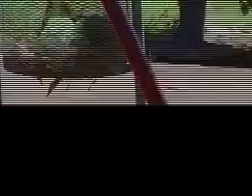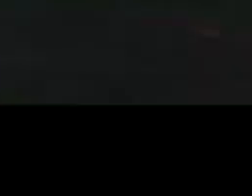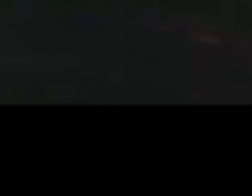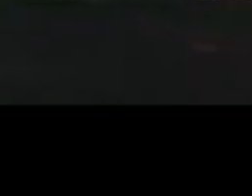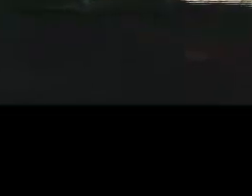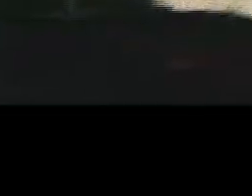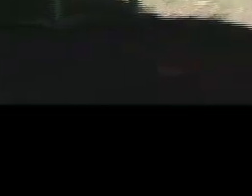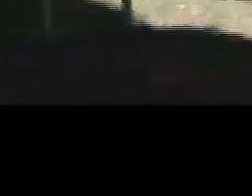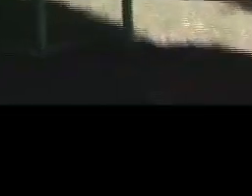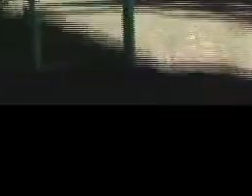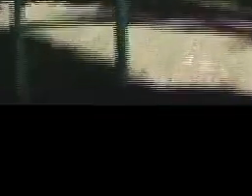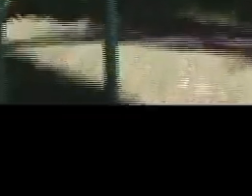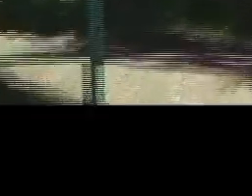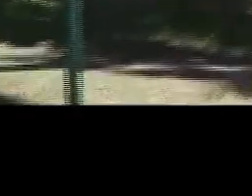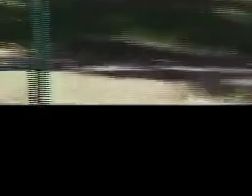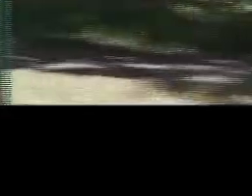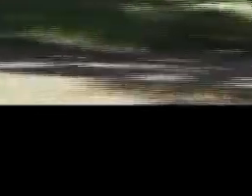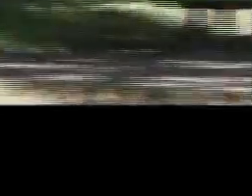Gracias por el video.